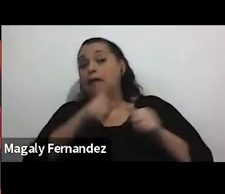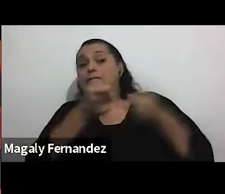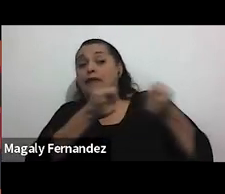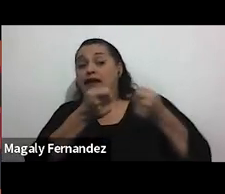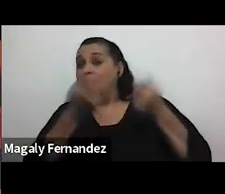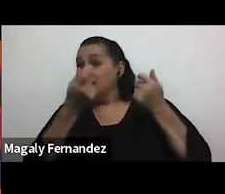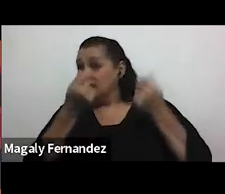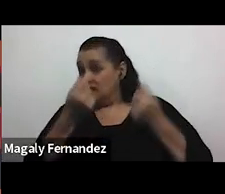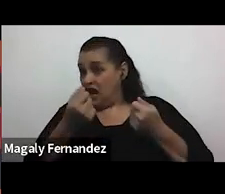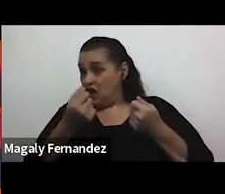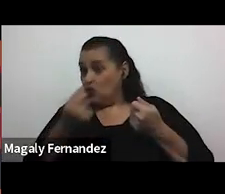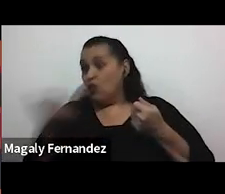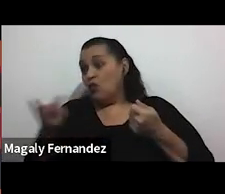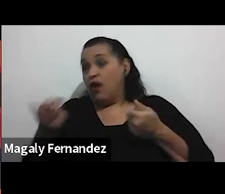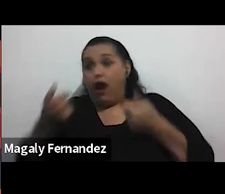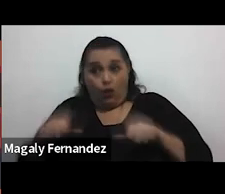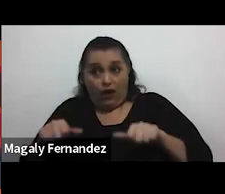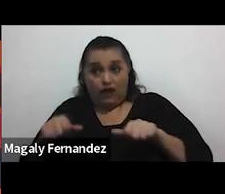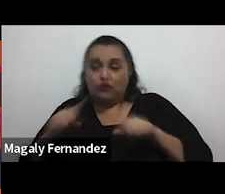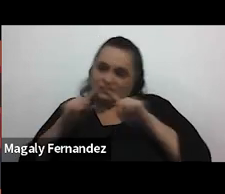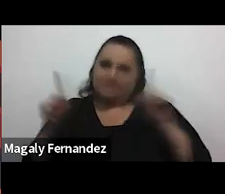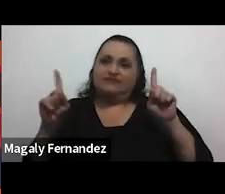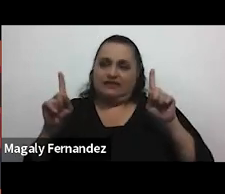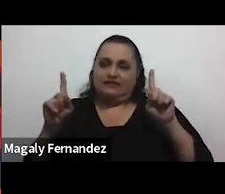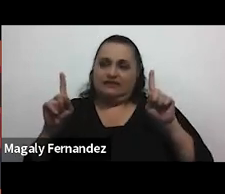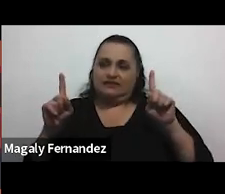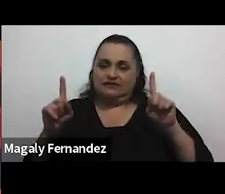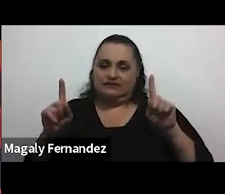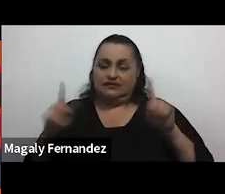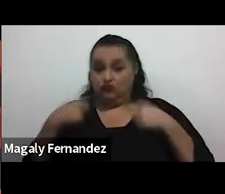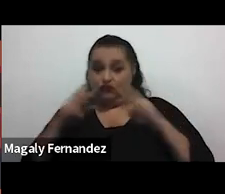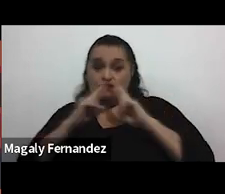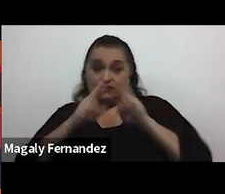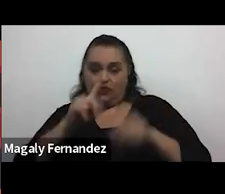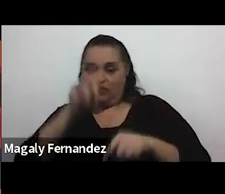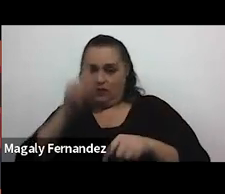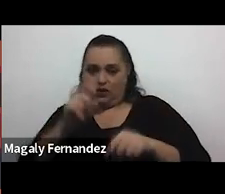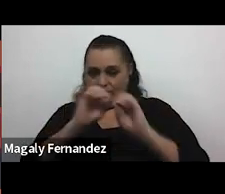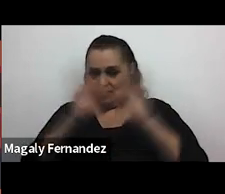de ahí es algo diferente no sé si respondo a tu pregunta Jonathan